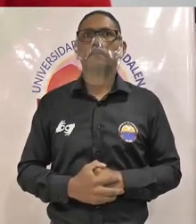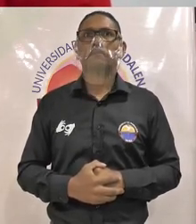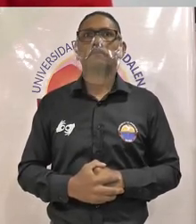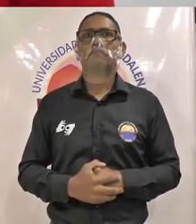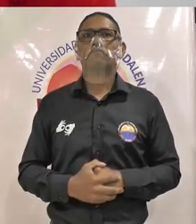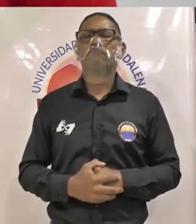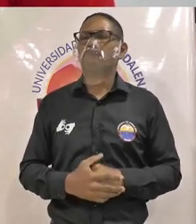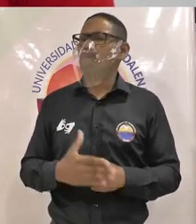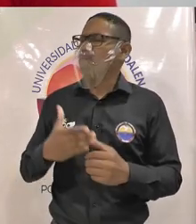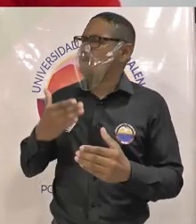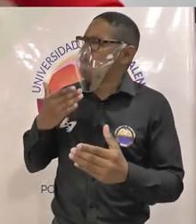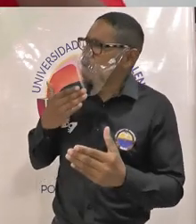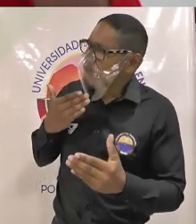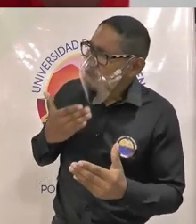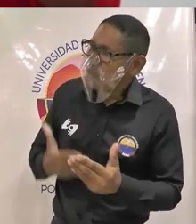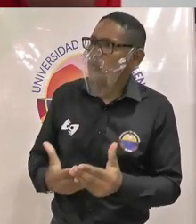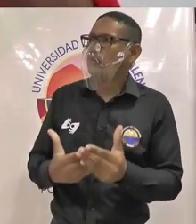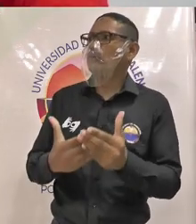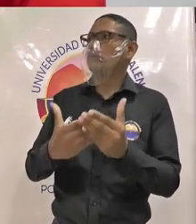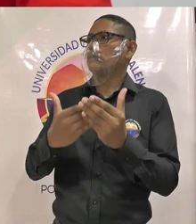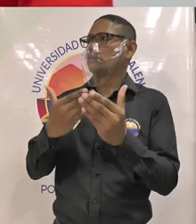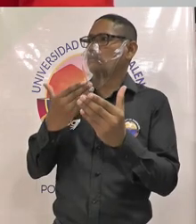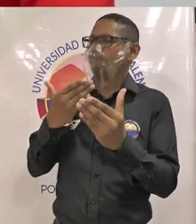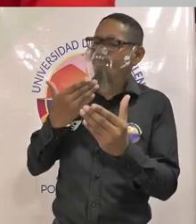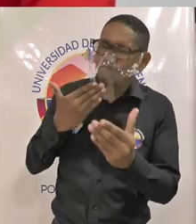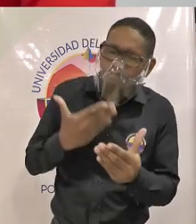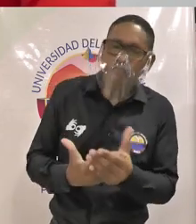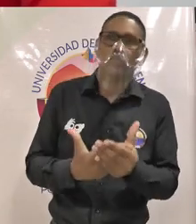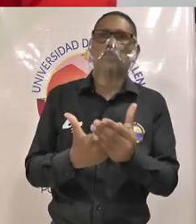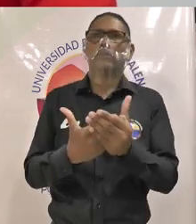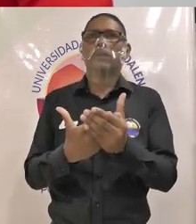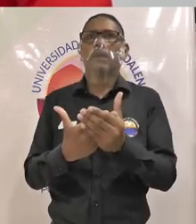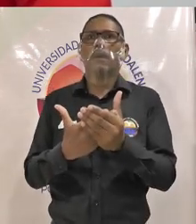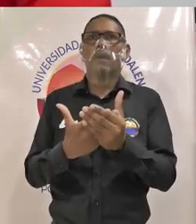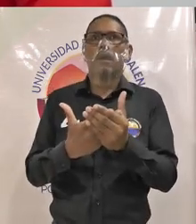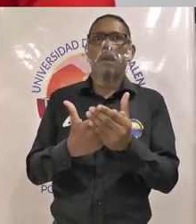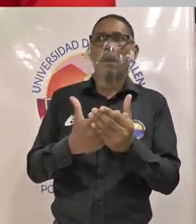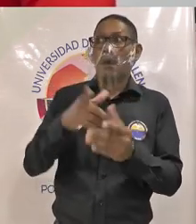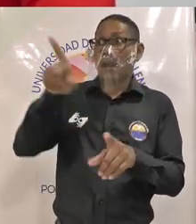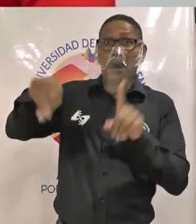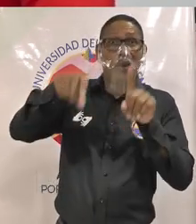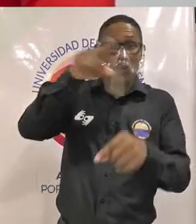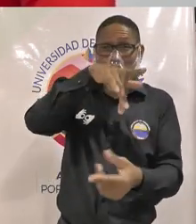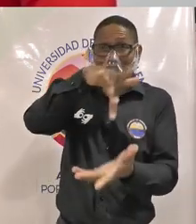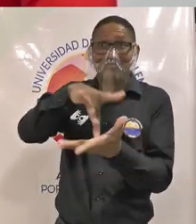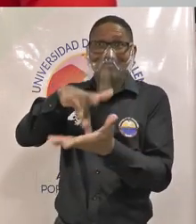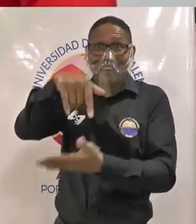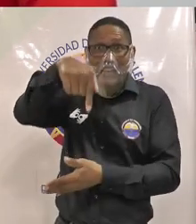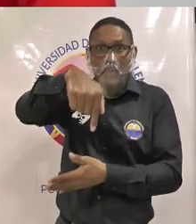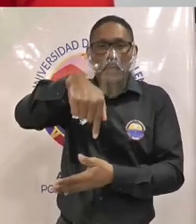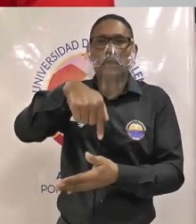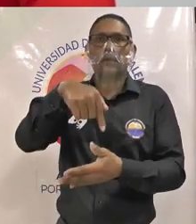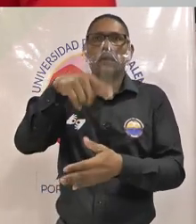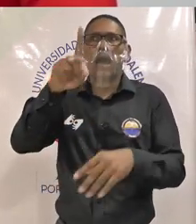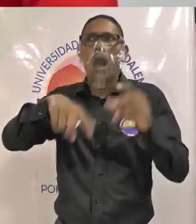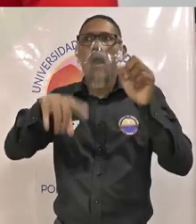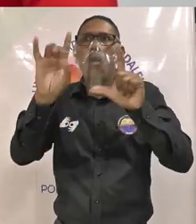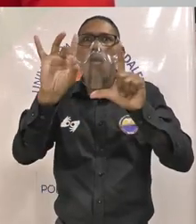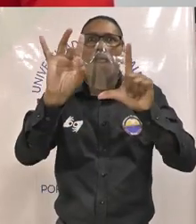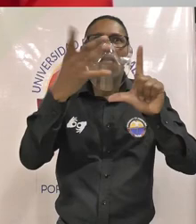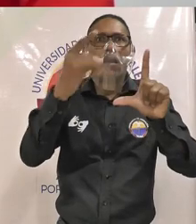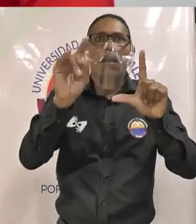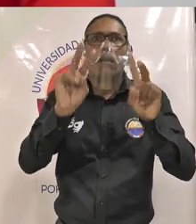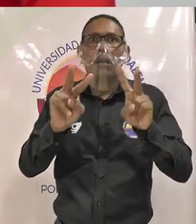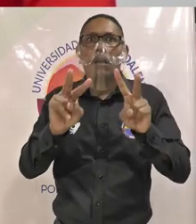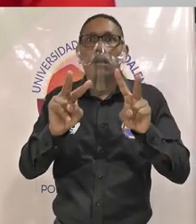reagradecerle a todos los que nos siguen a través de la transmisión a los que están aquí presentes por dedicarle este espacio a la democracia